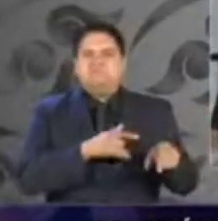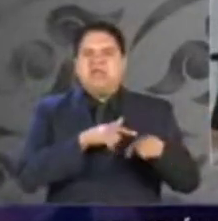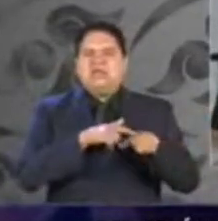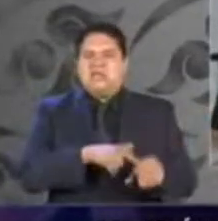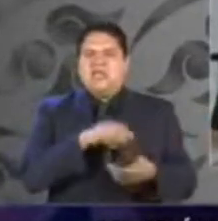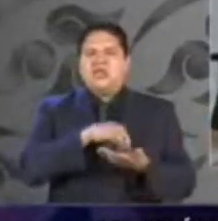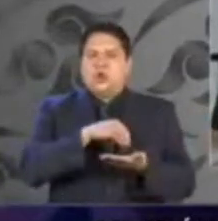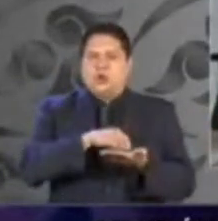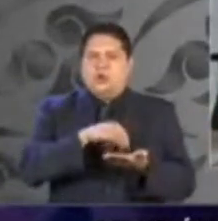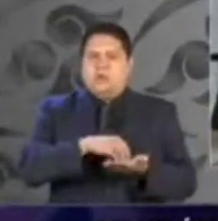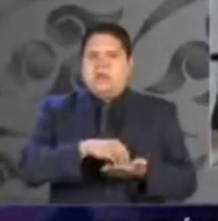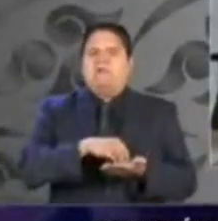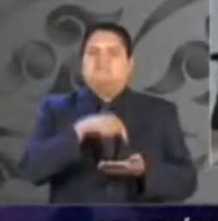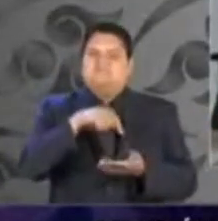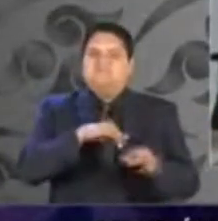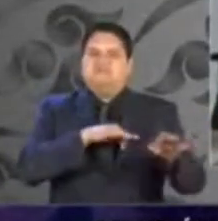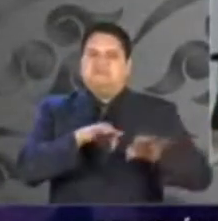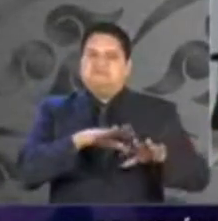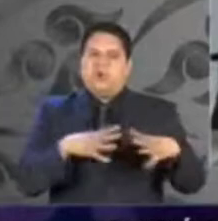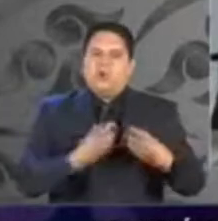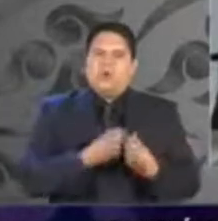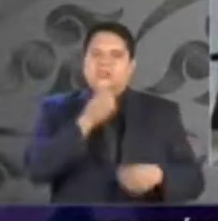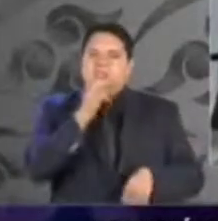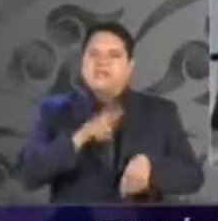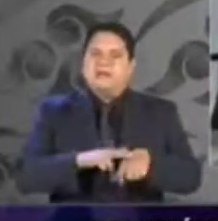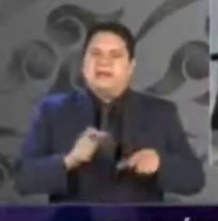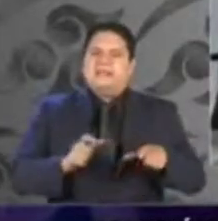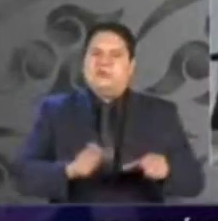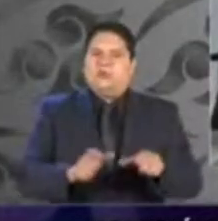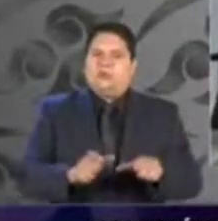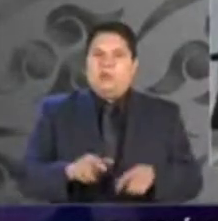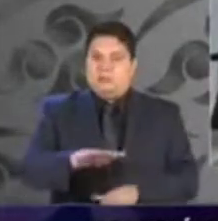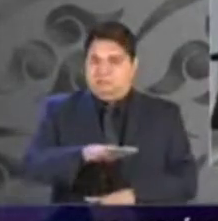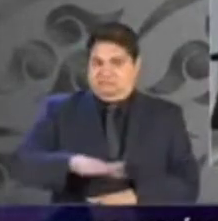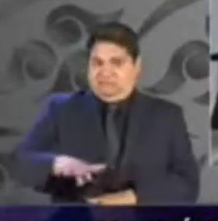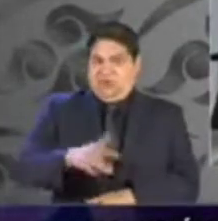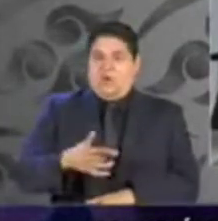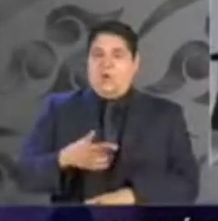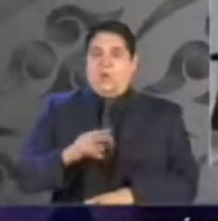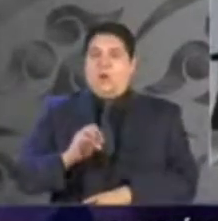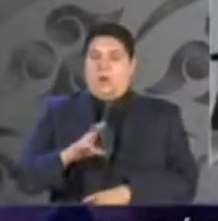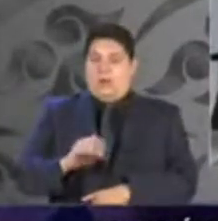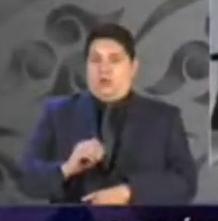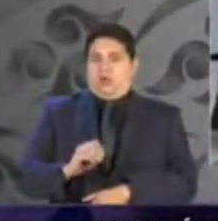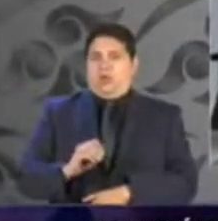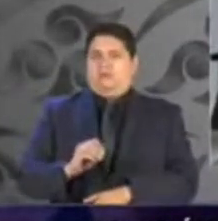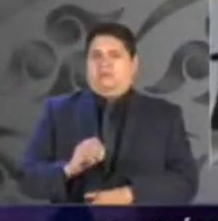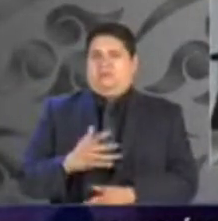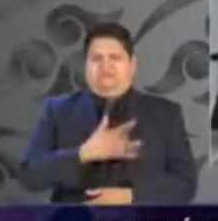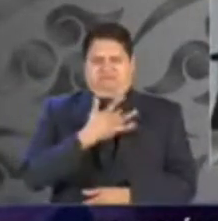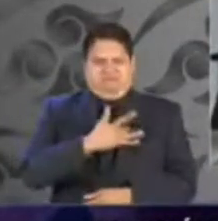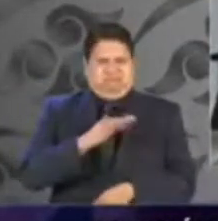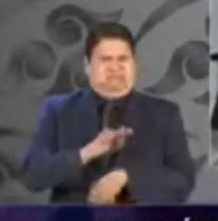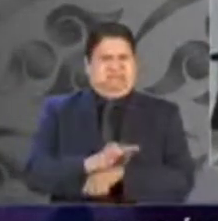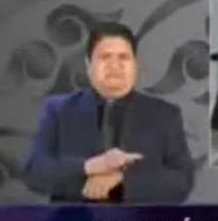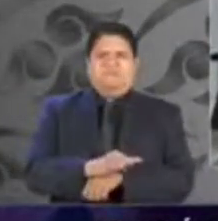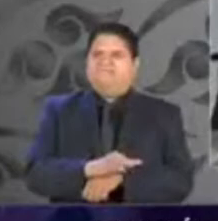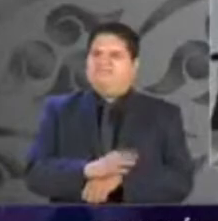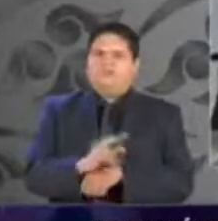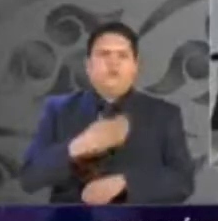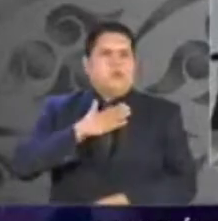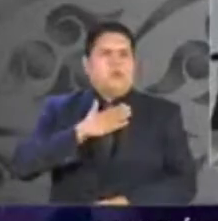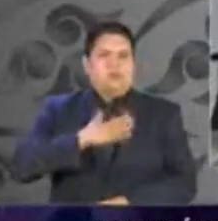merece el pueblo de Guanajuato. Creemos que hoy debemos realizar este respetuoso llamado,